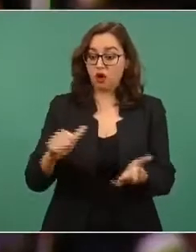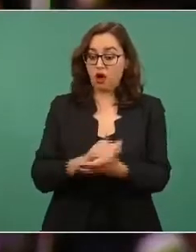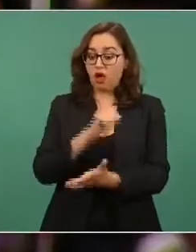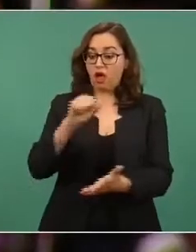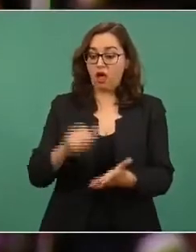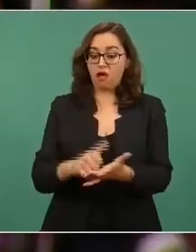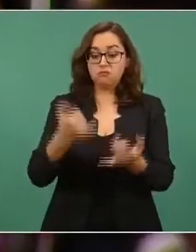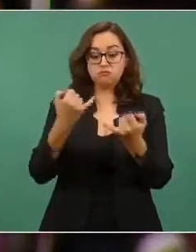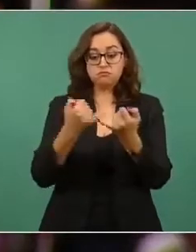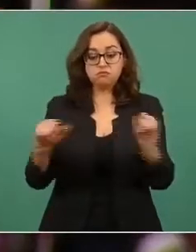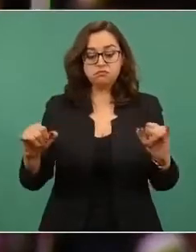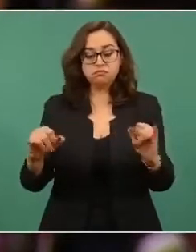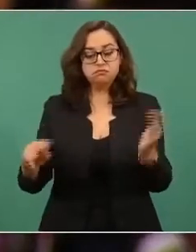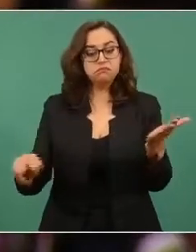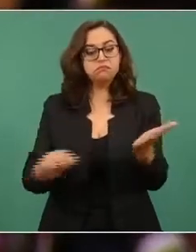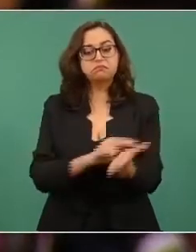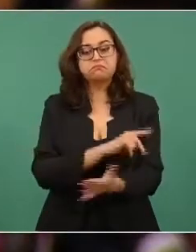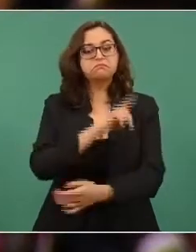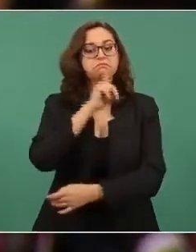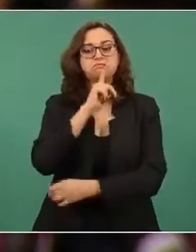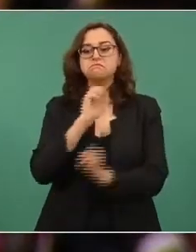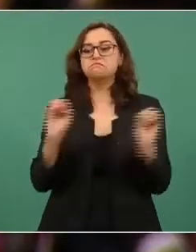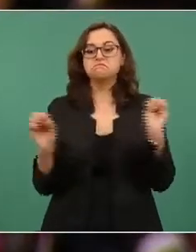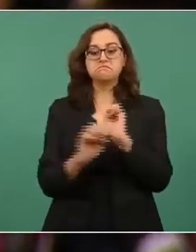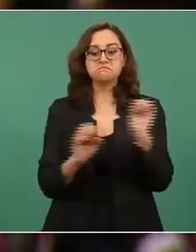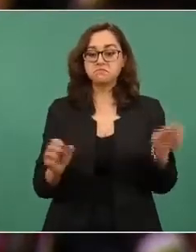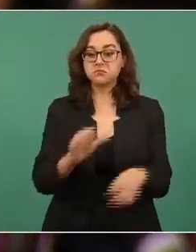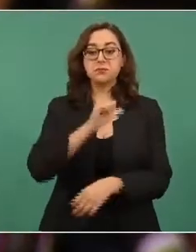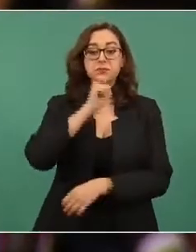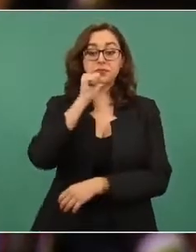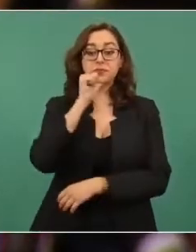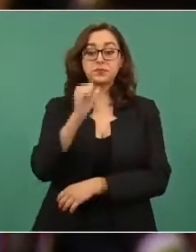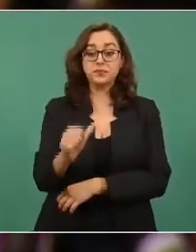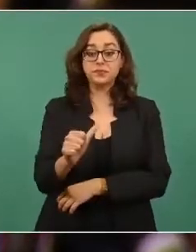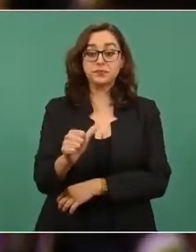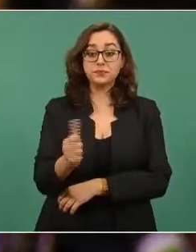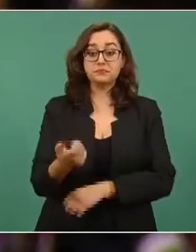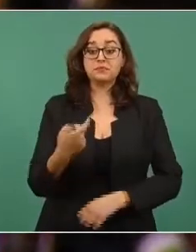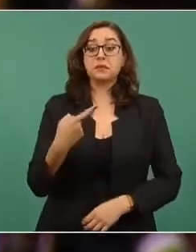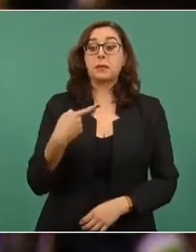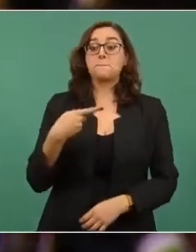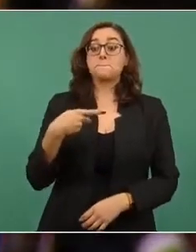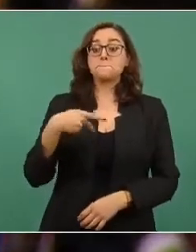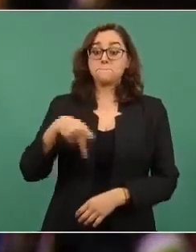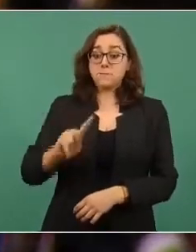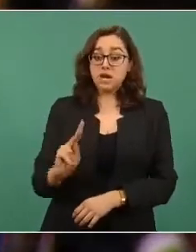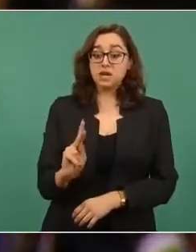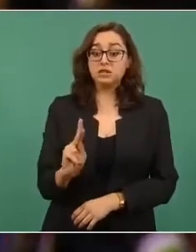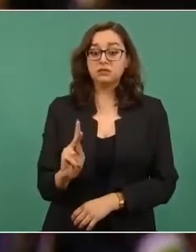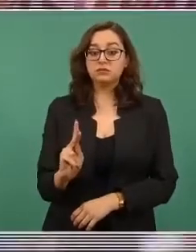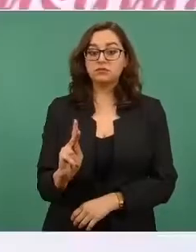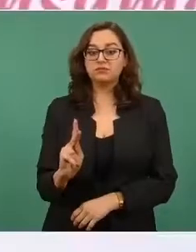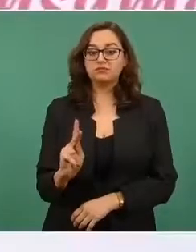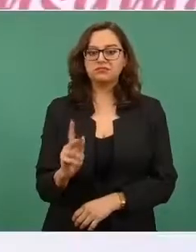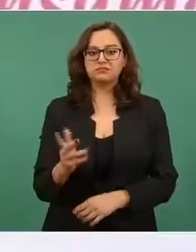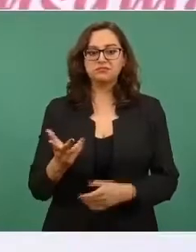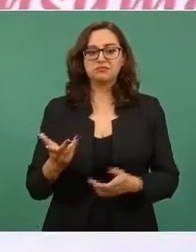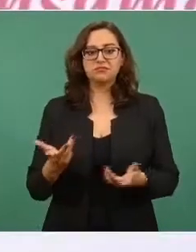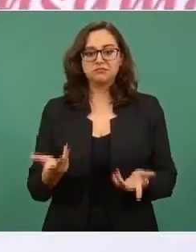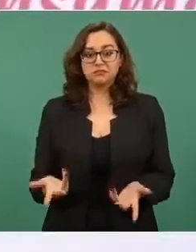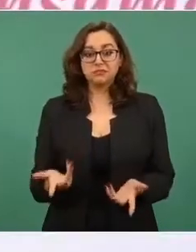del Imperio Mexicano. Sin embargo, lo vivido